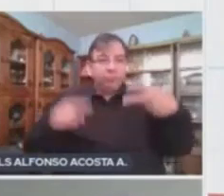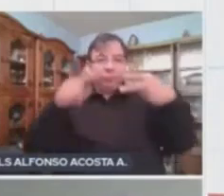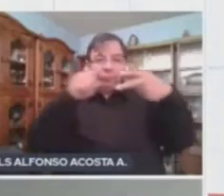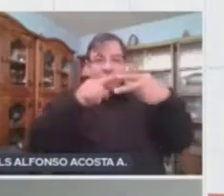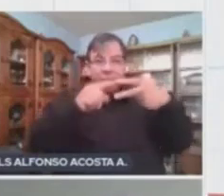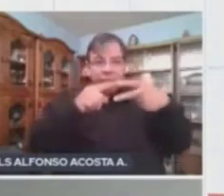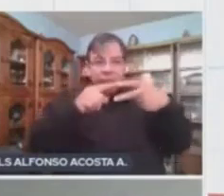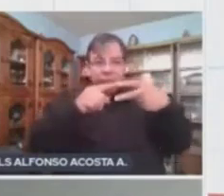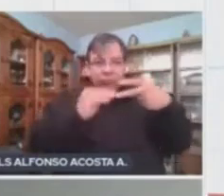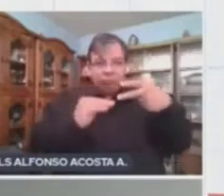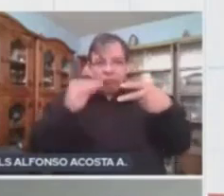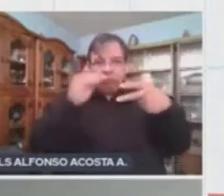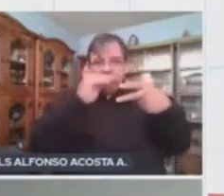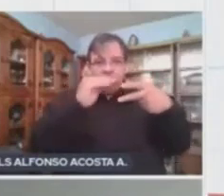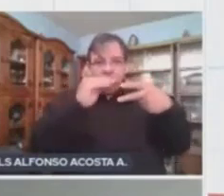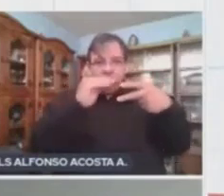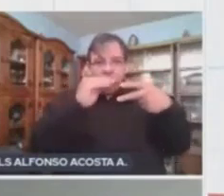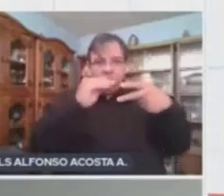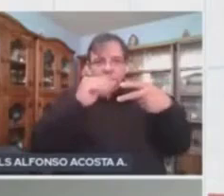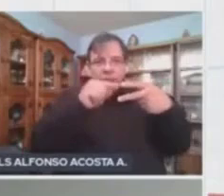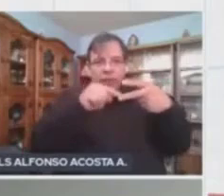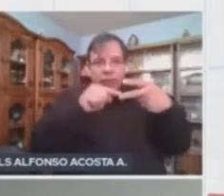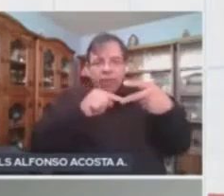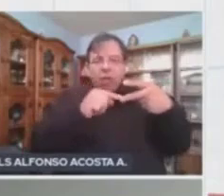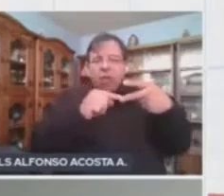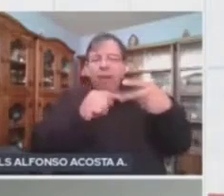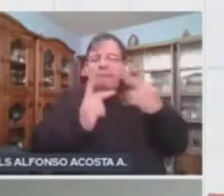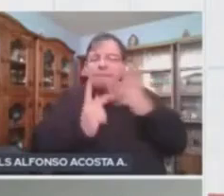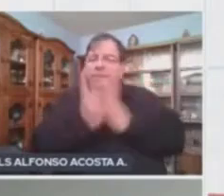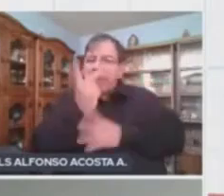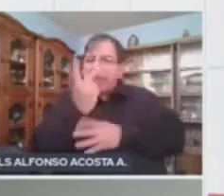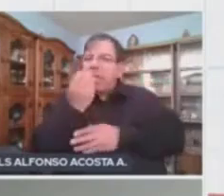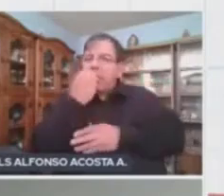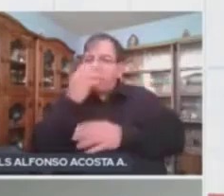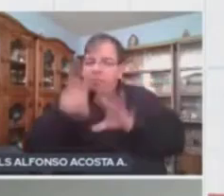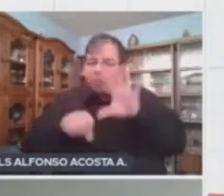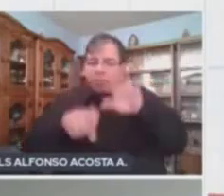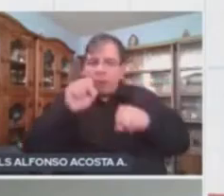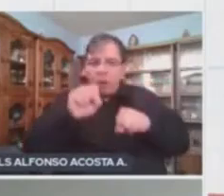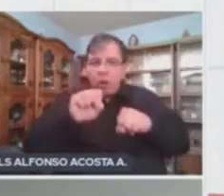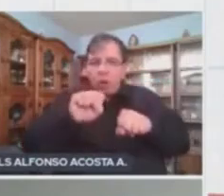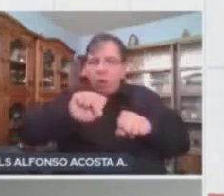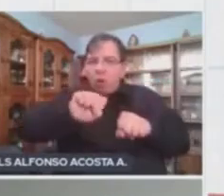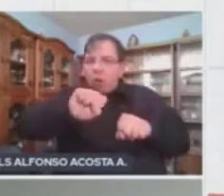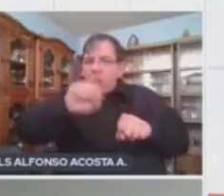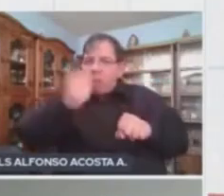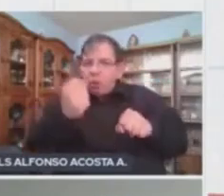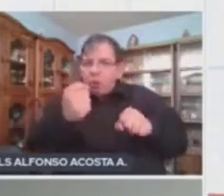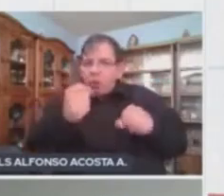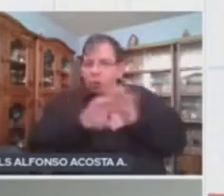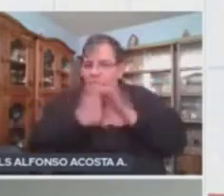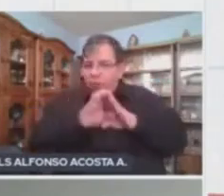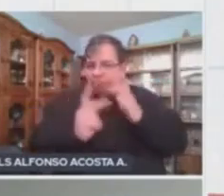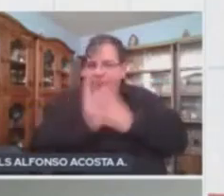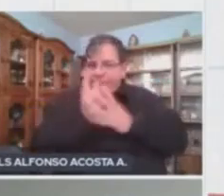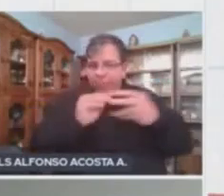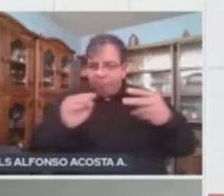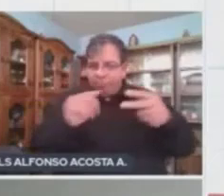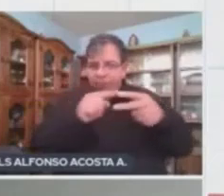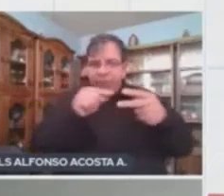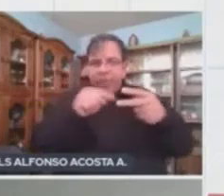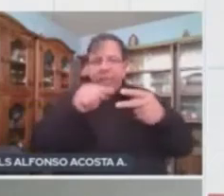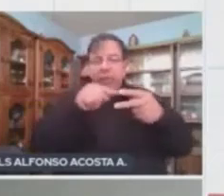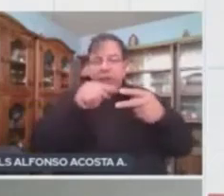son aquellos organismos que se alimentan de plantas o de otros organismos fotosintéticos. Son los